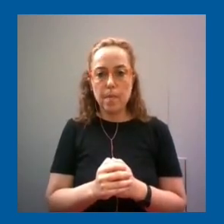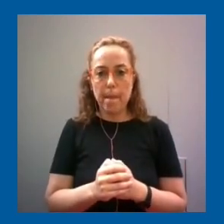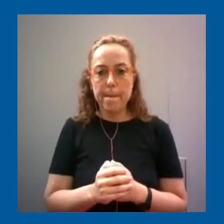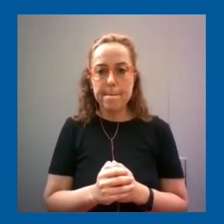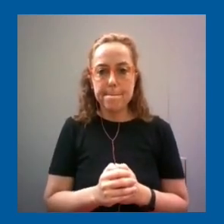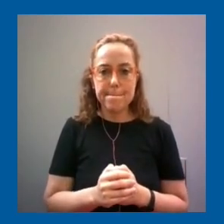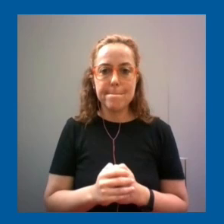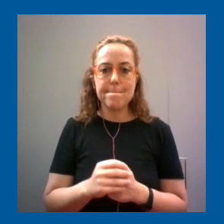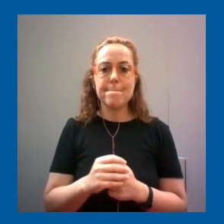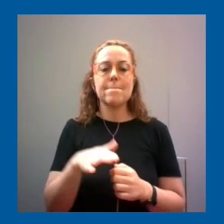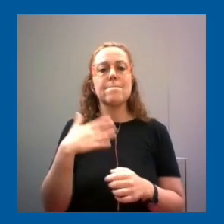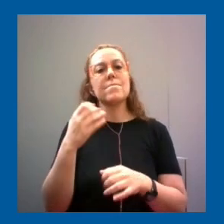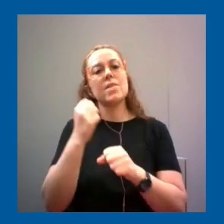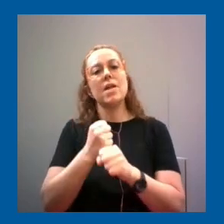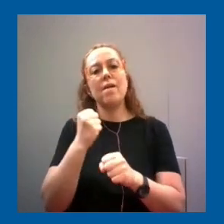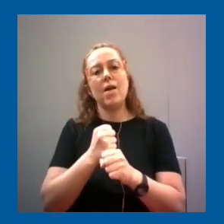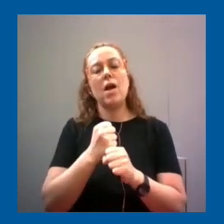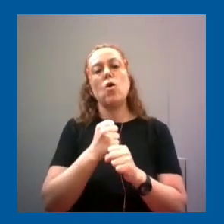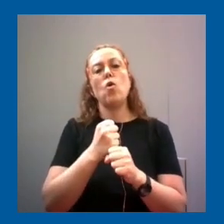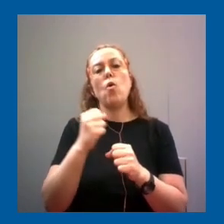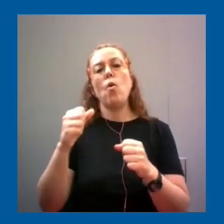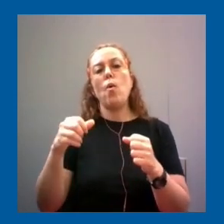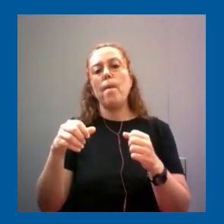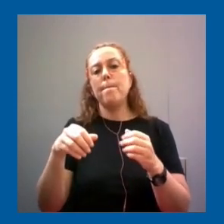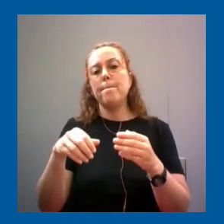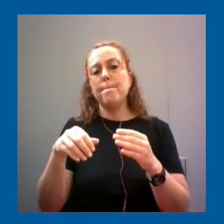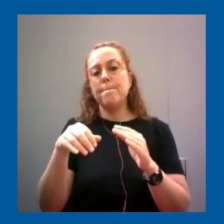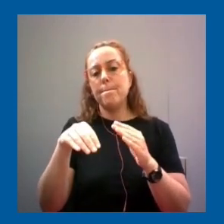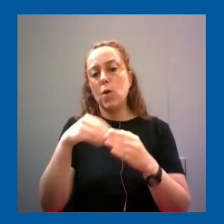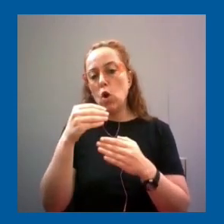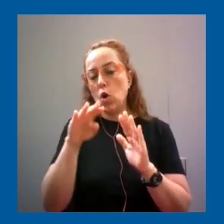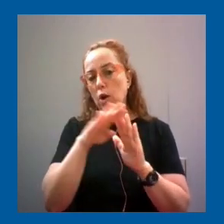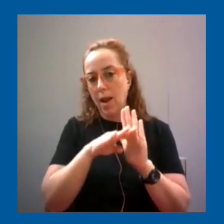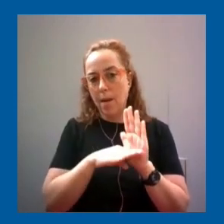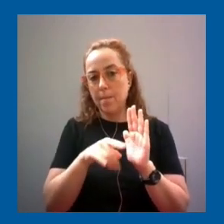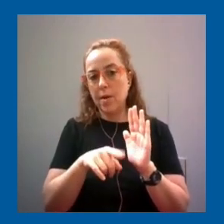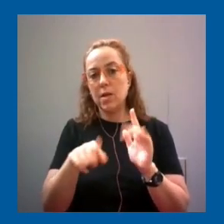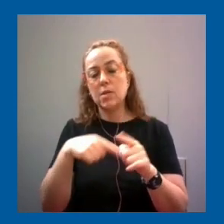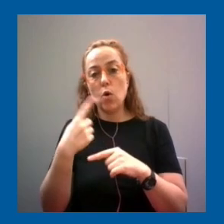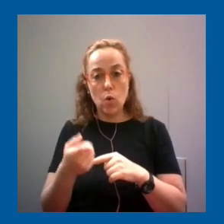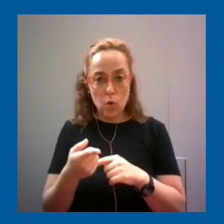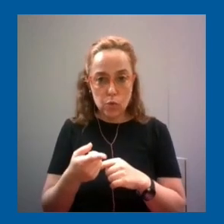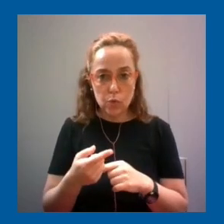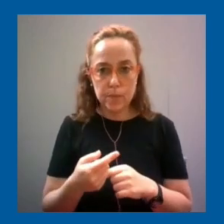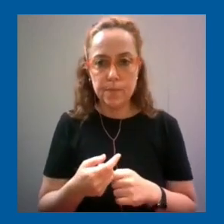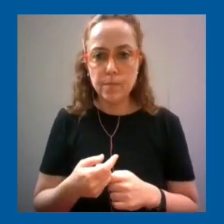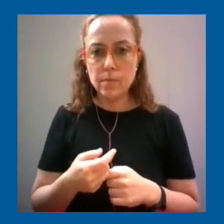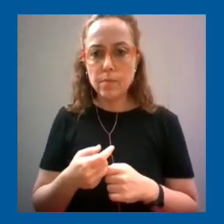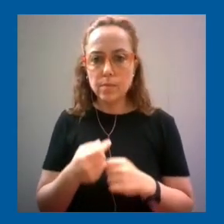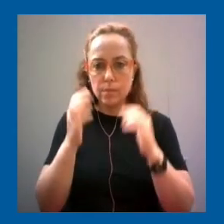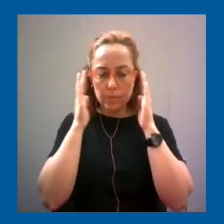el trabajo ya de los programas basados en este marco se dio otro paso muy importante que es particularmente